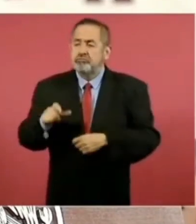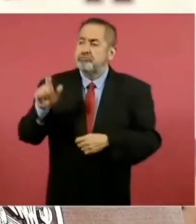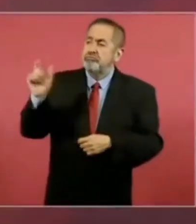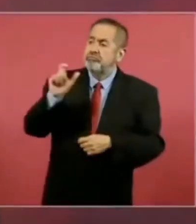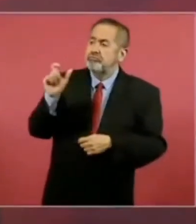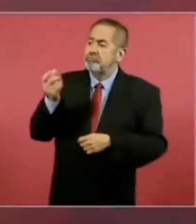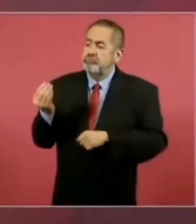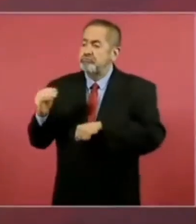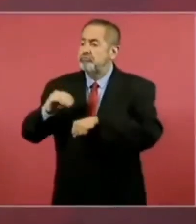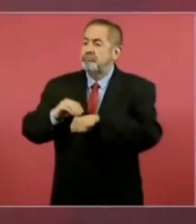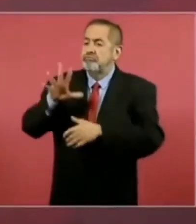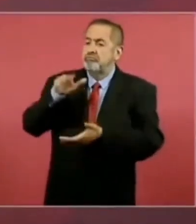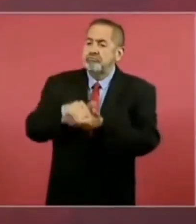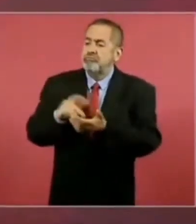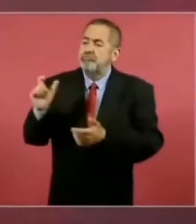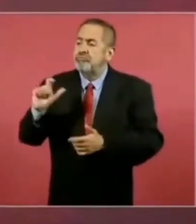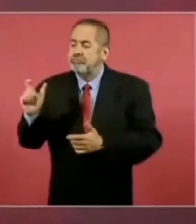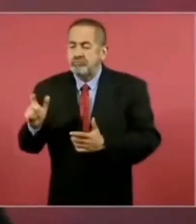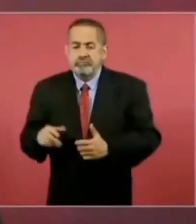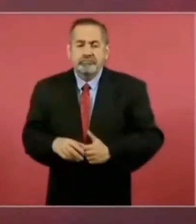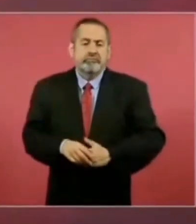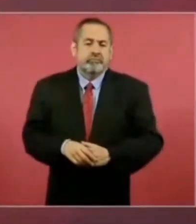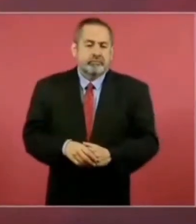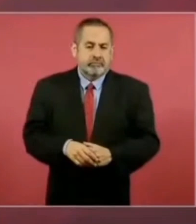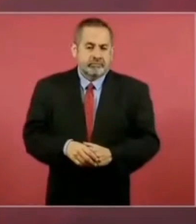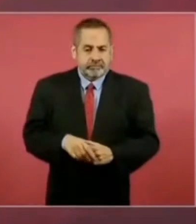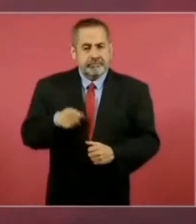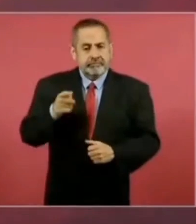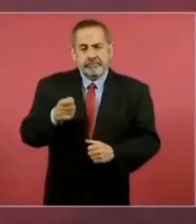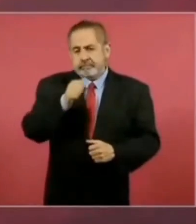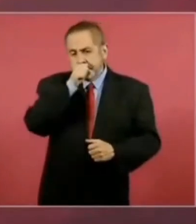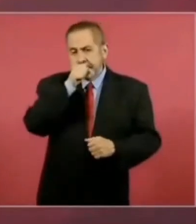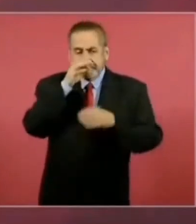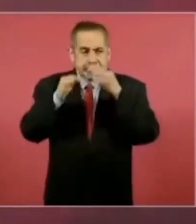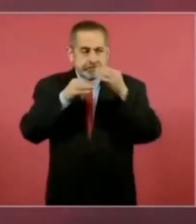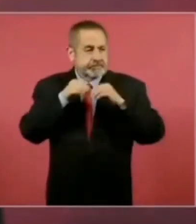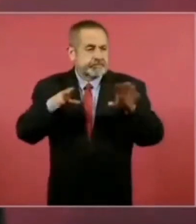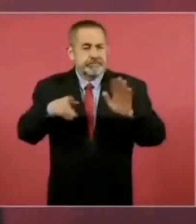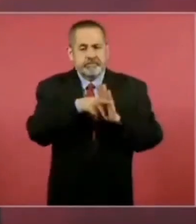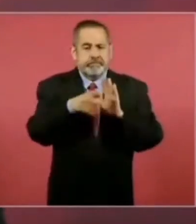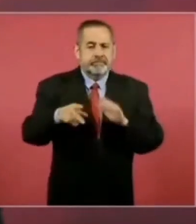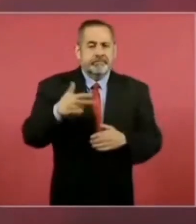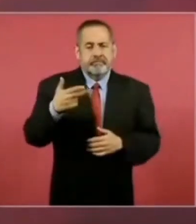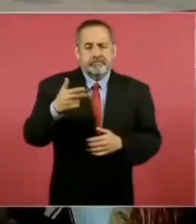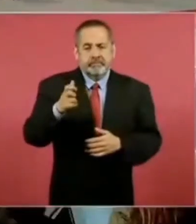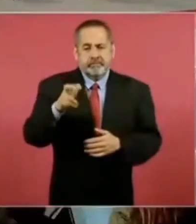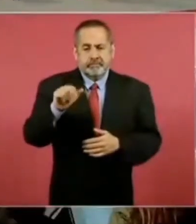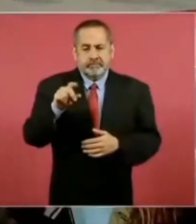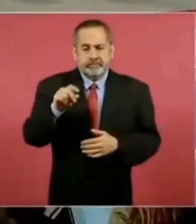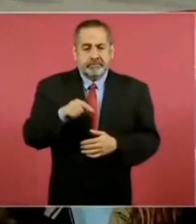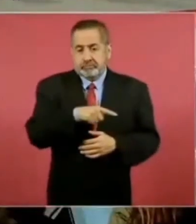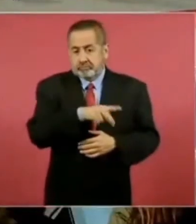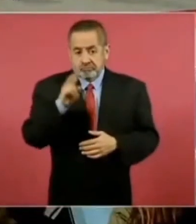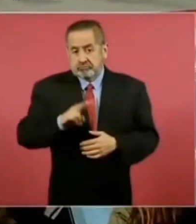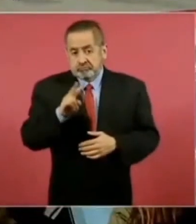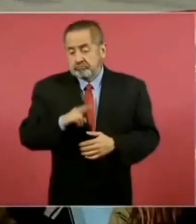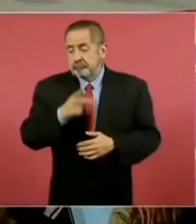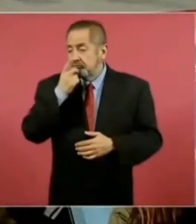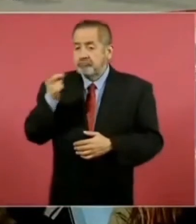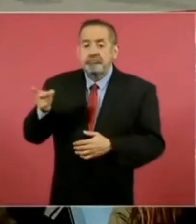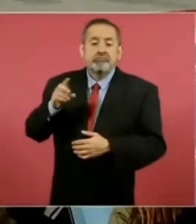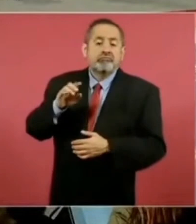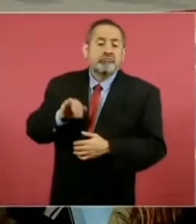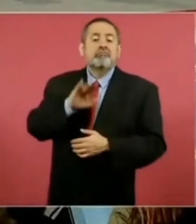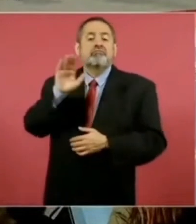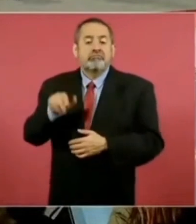extra de 5 mil pesos? Eso es lo que dice la nota del Heraldo, en la que se asegura que el instituto planeaba entregar